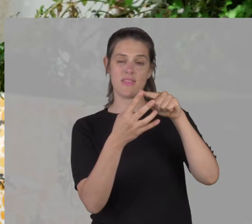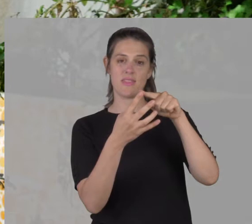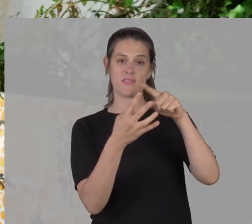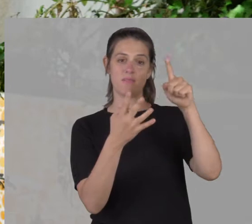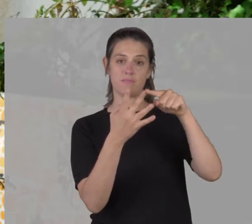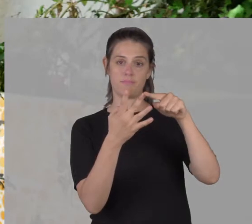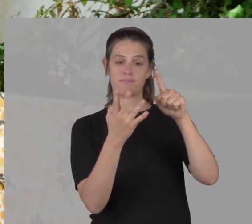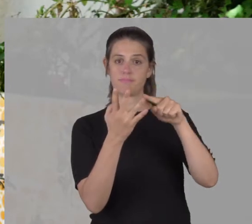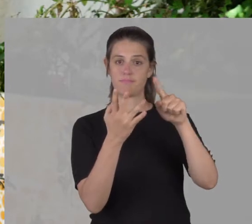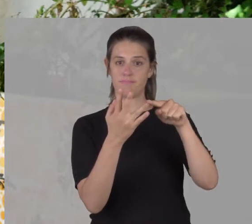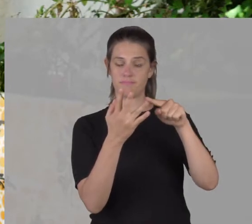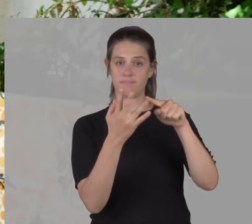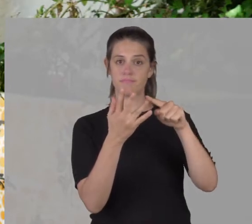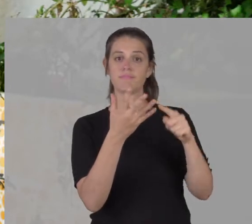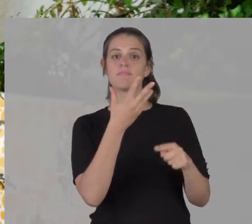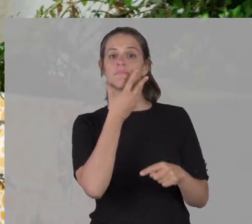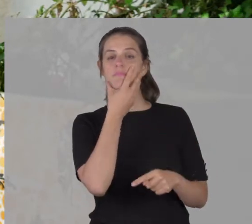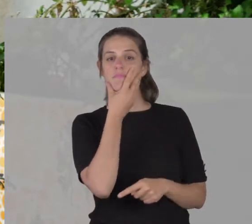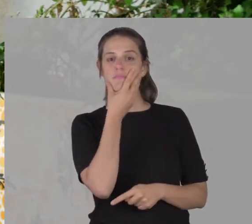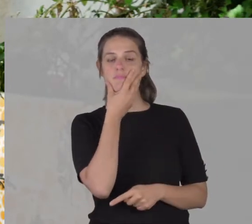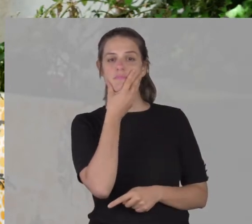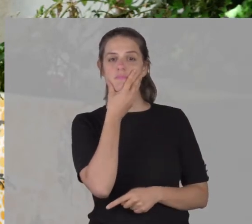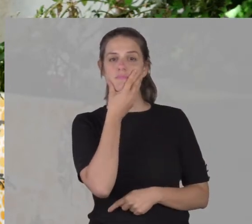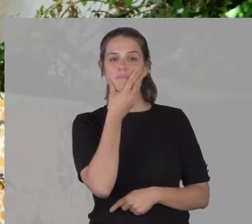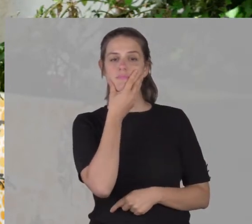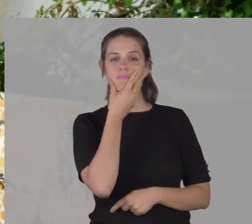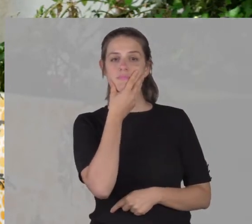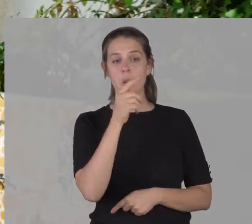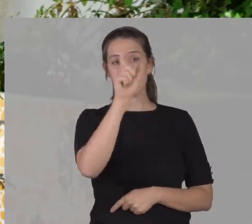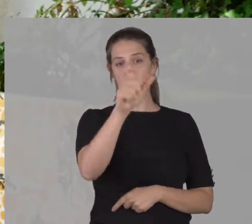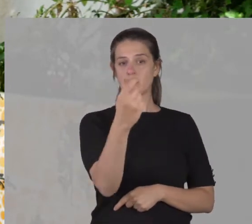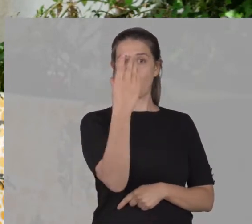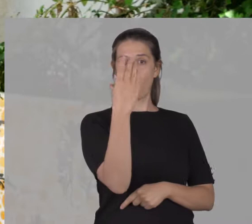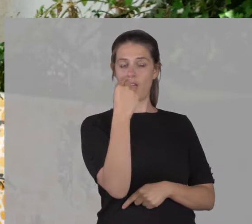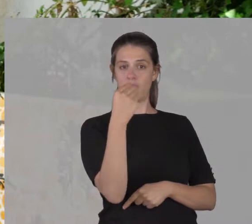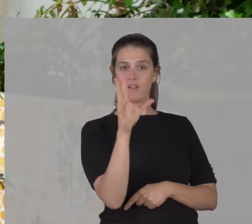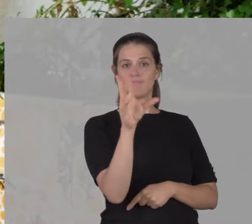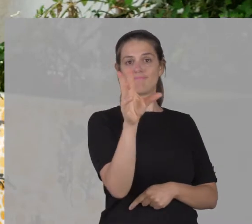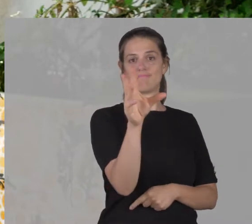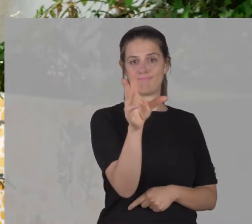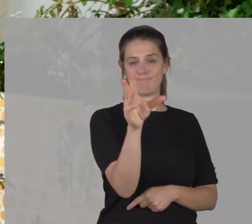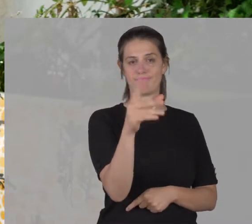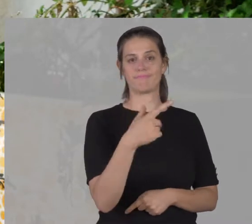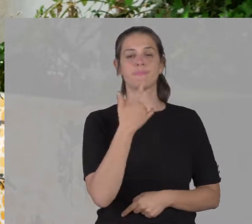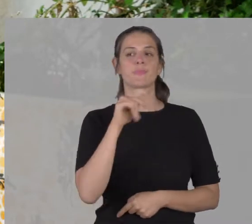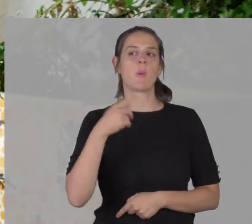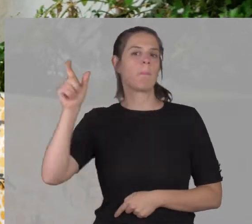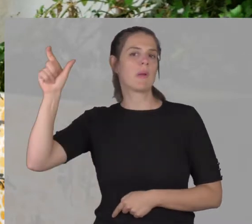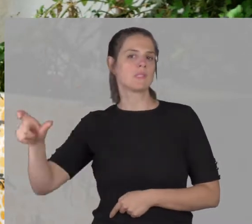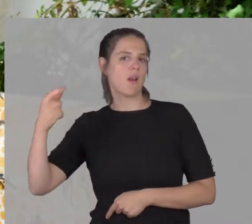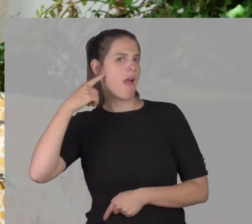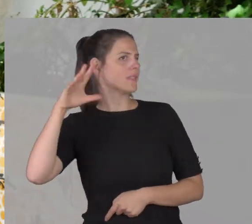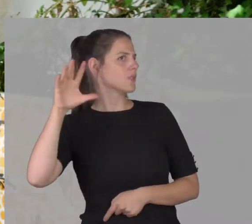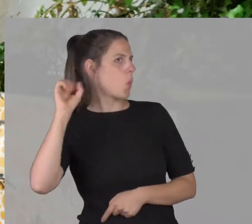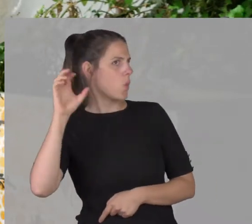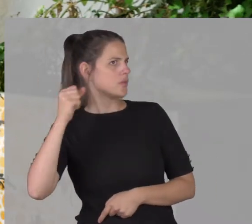mayor anular y meñique en el otro costado. O sea, si hay alguien más, por